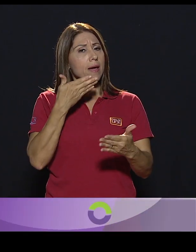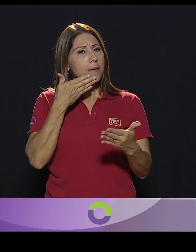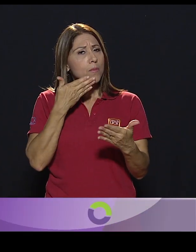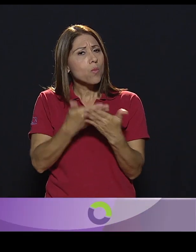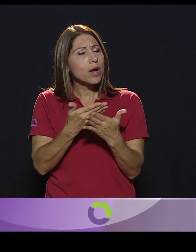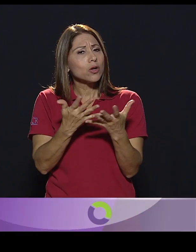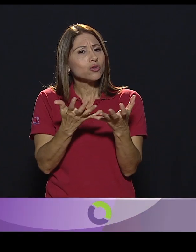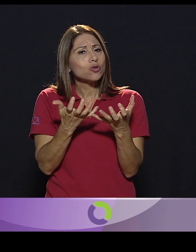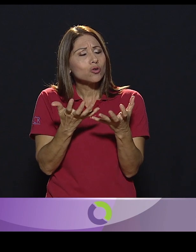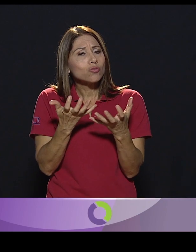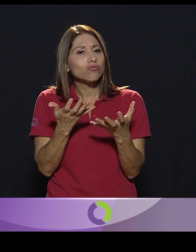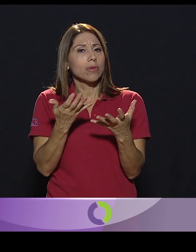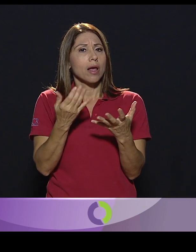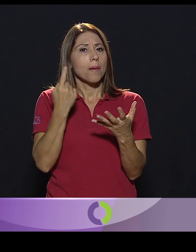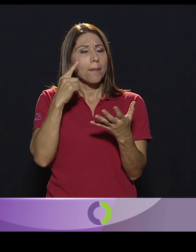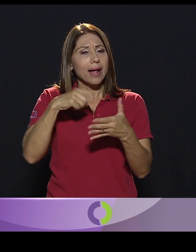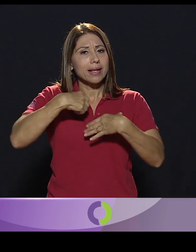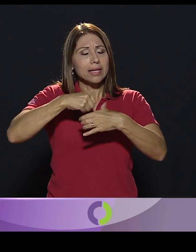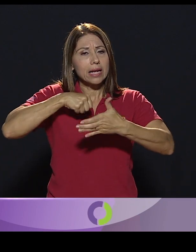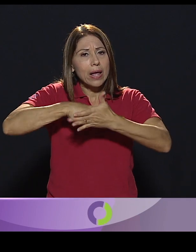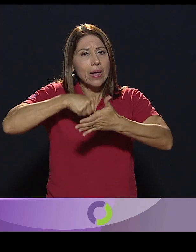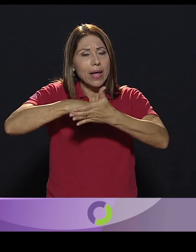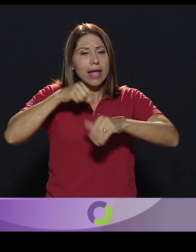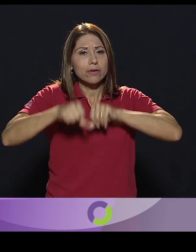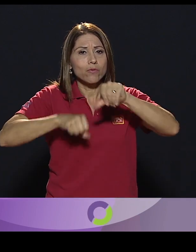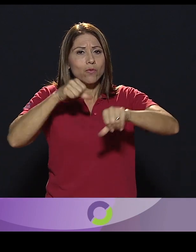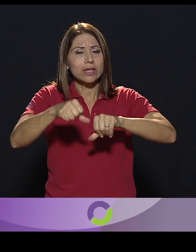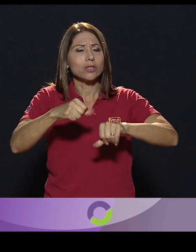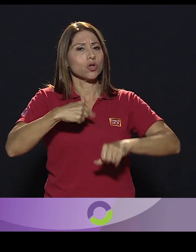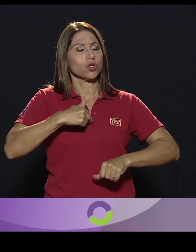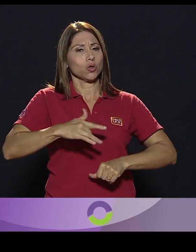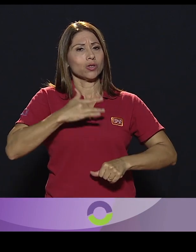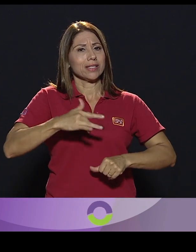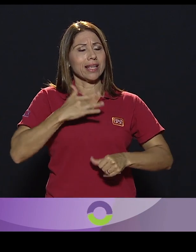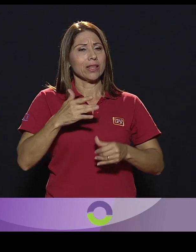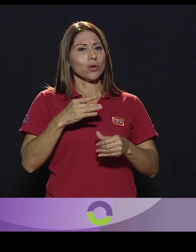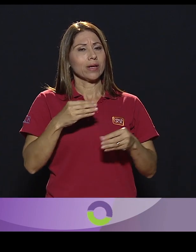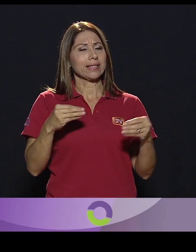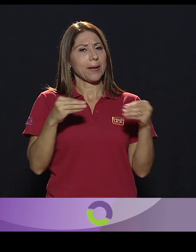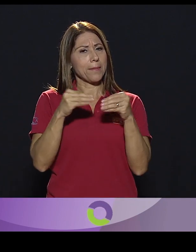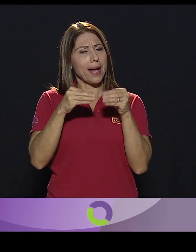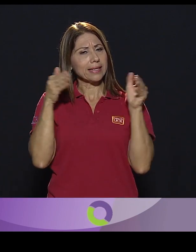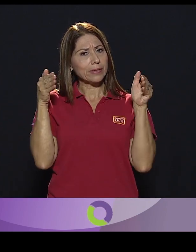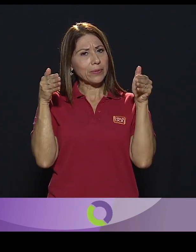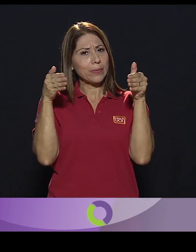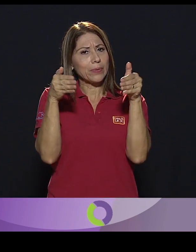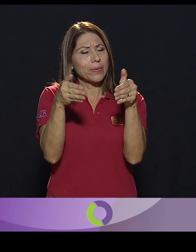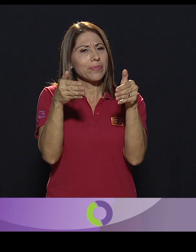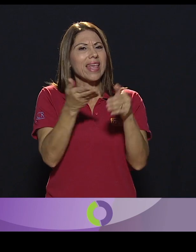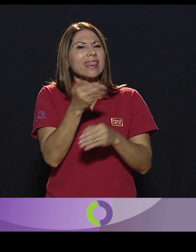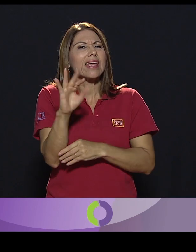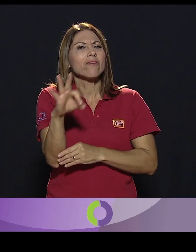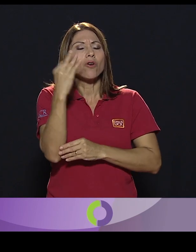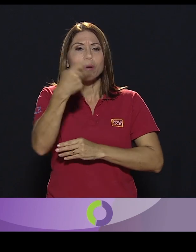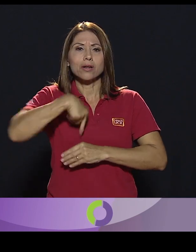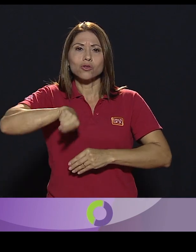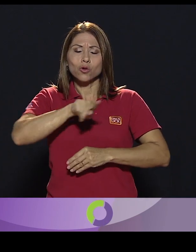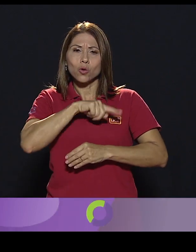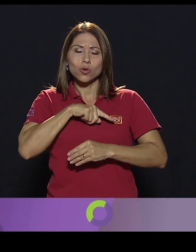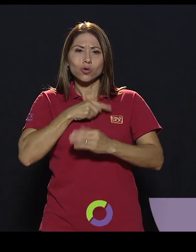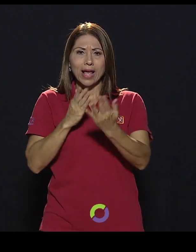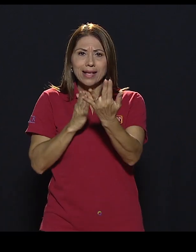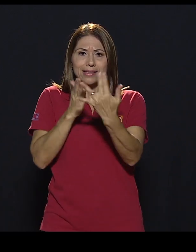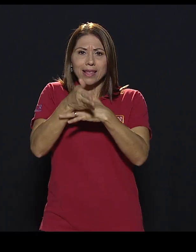intencionados y todo, siento que van más orientados a la manera en la que le damos acceso al contenido de